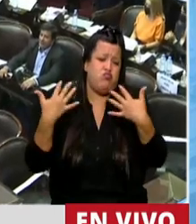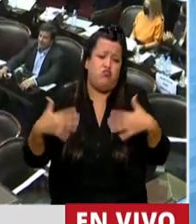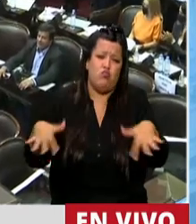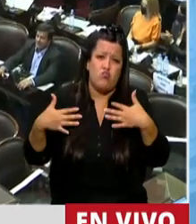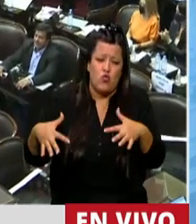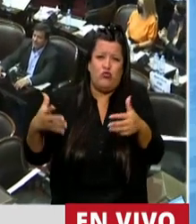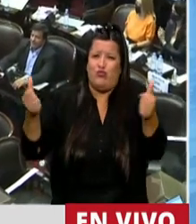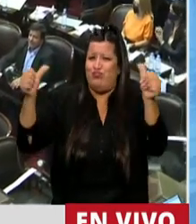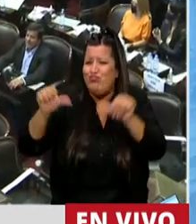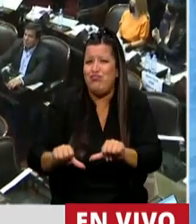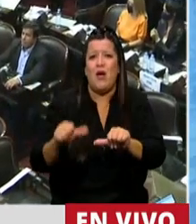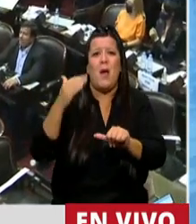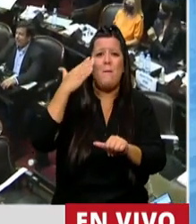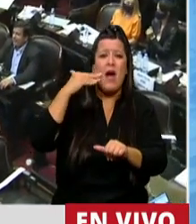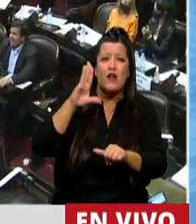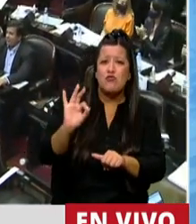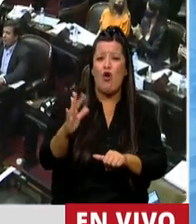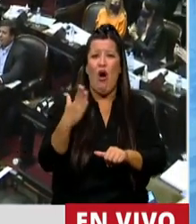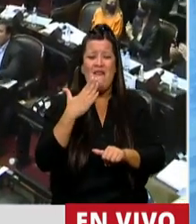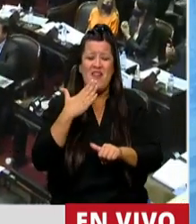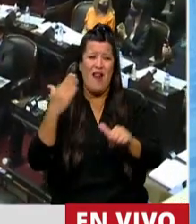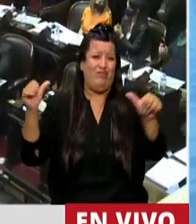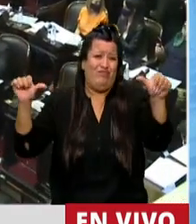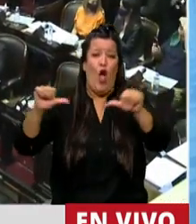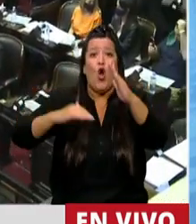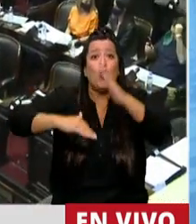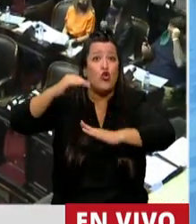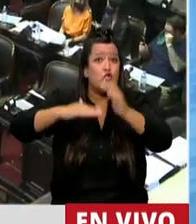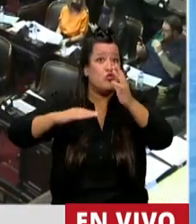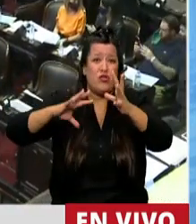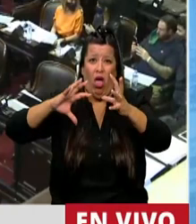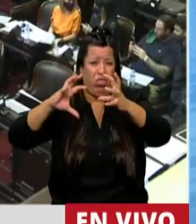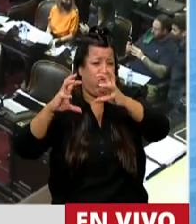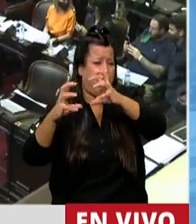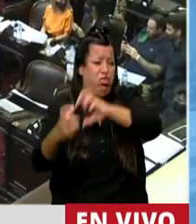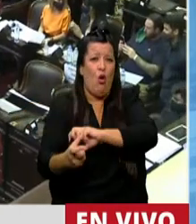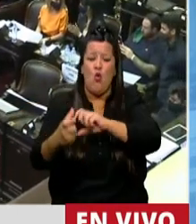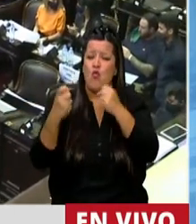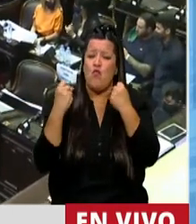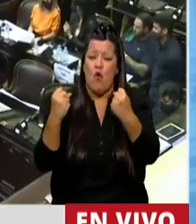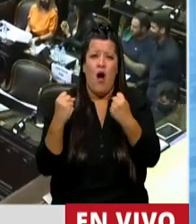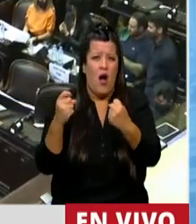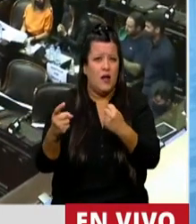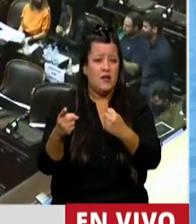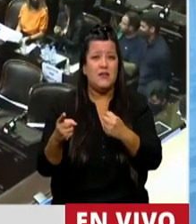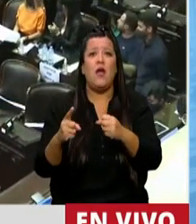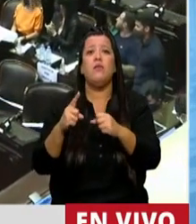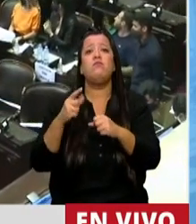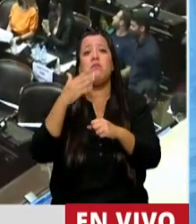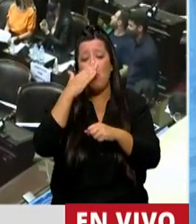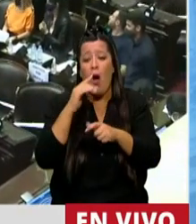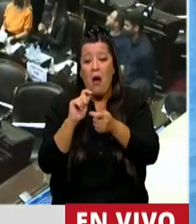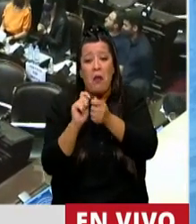marzo y abril una caída muy fuerte que comenzó a revertirse